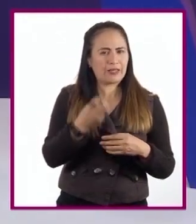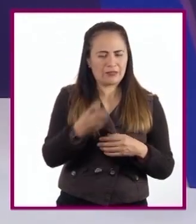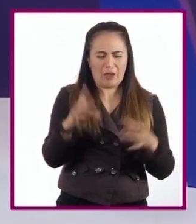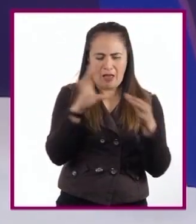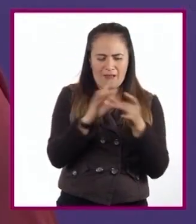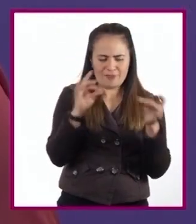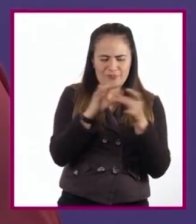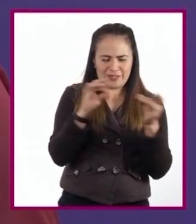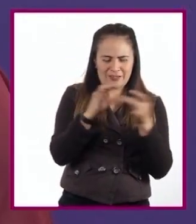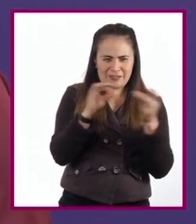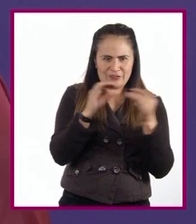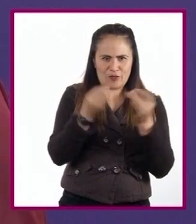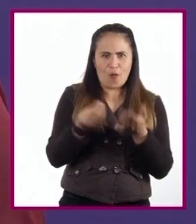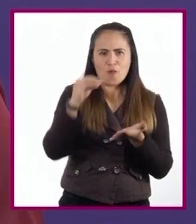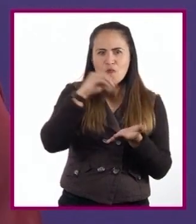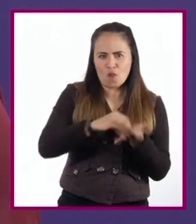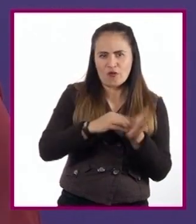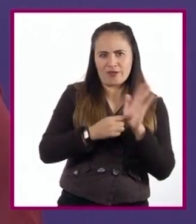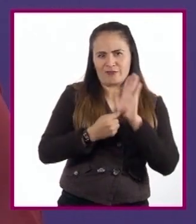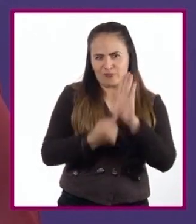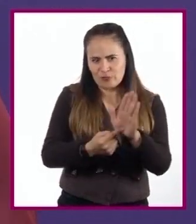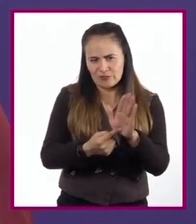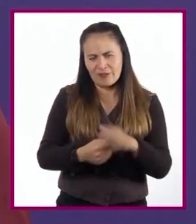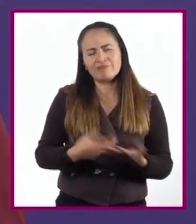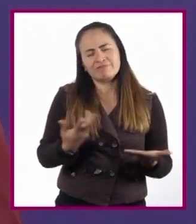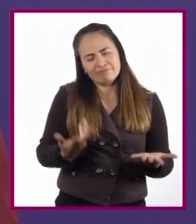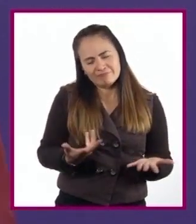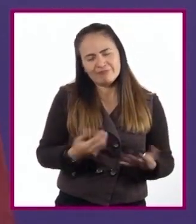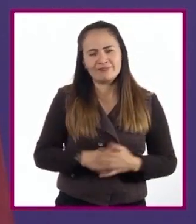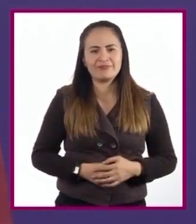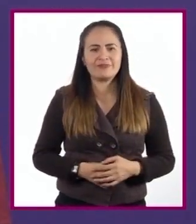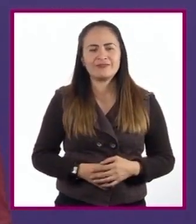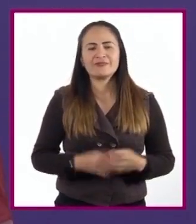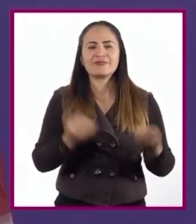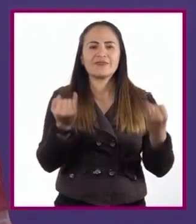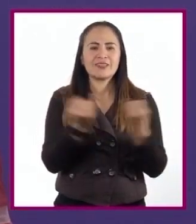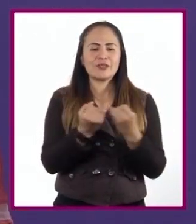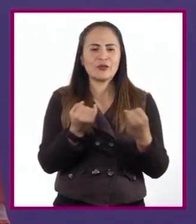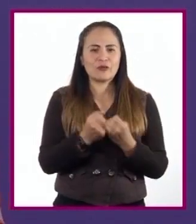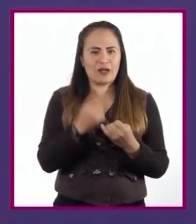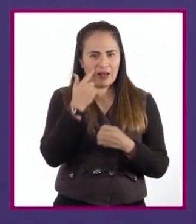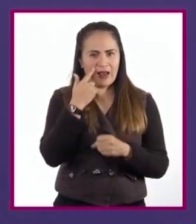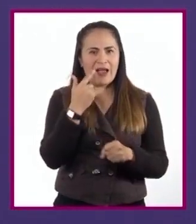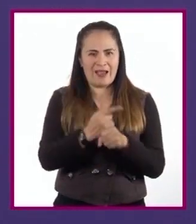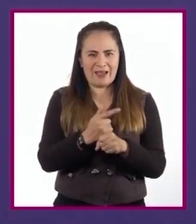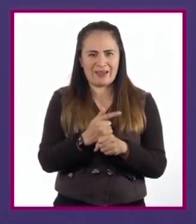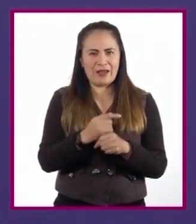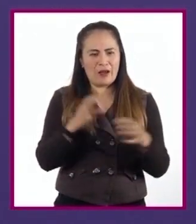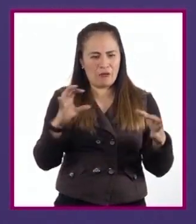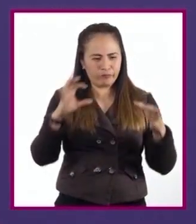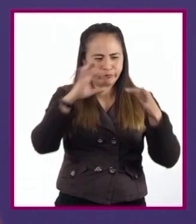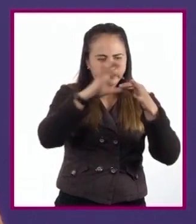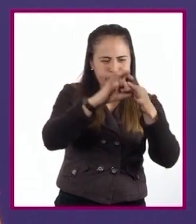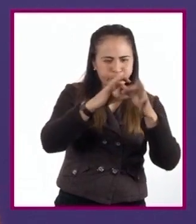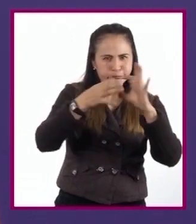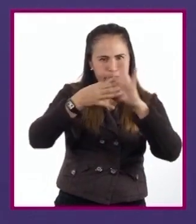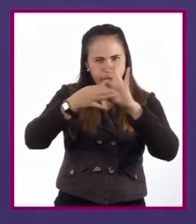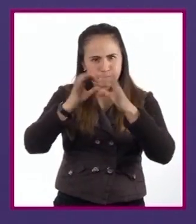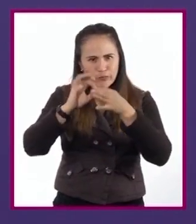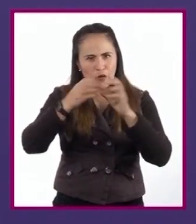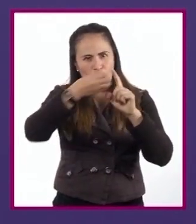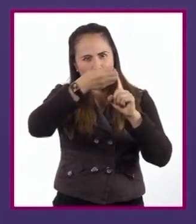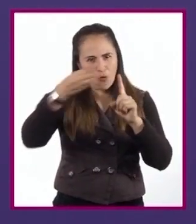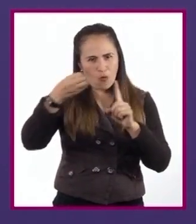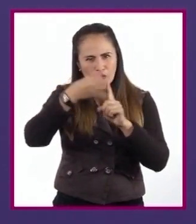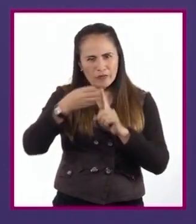argumento. Es una forma de verlo. También, como se pudieron dar cuenta, el armar el argumento, las premisas